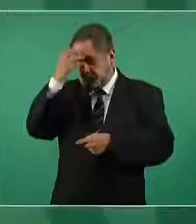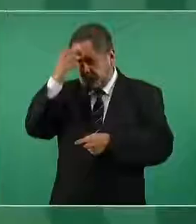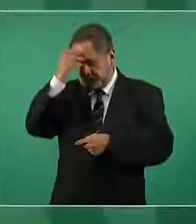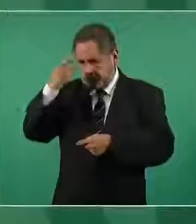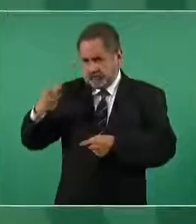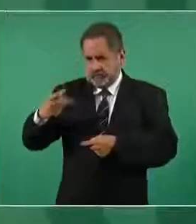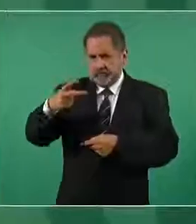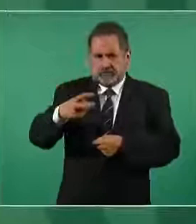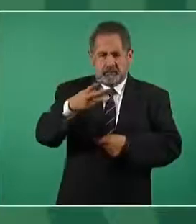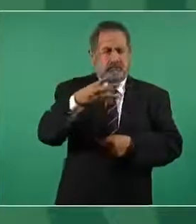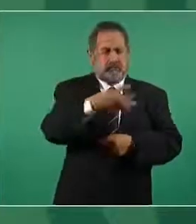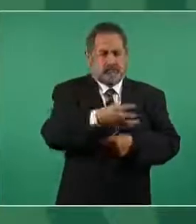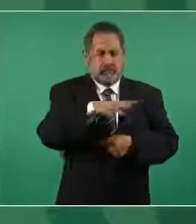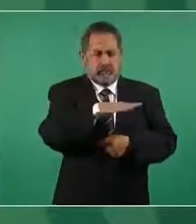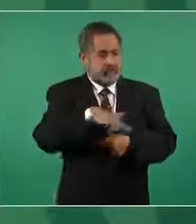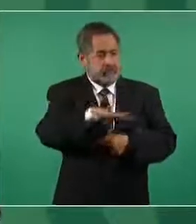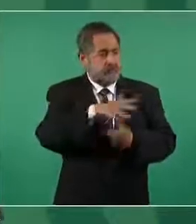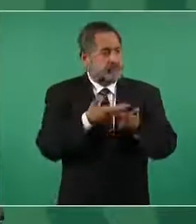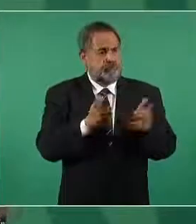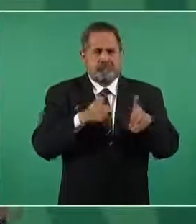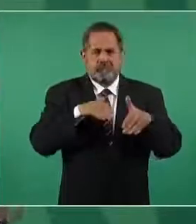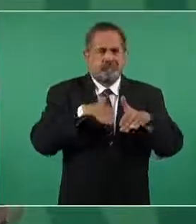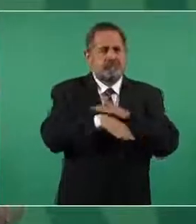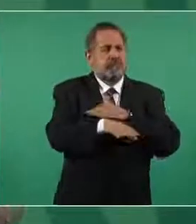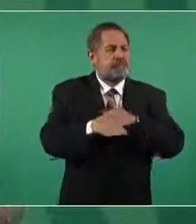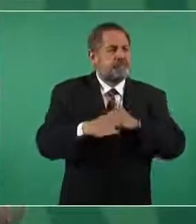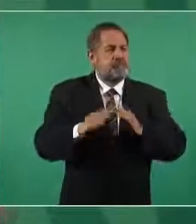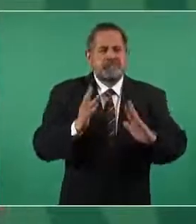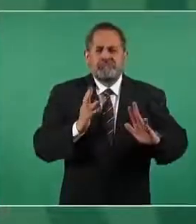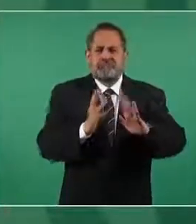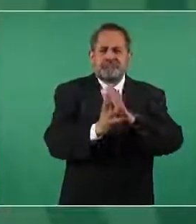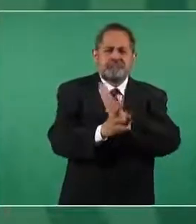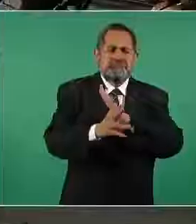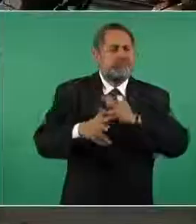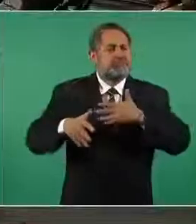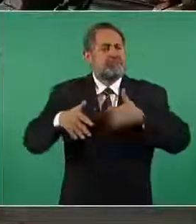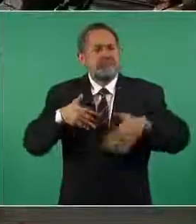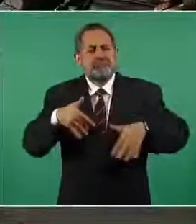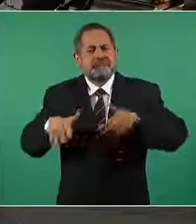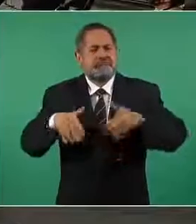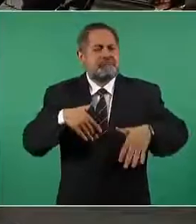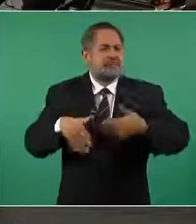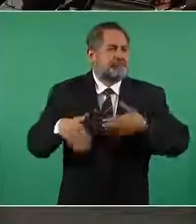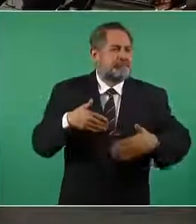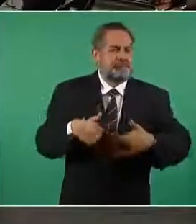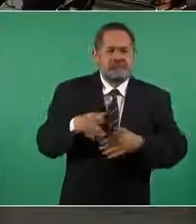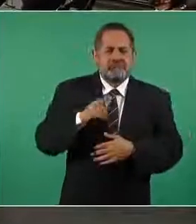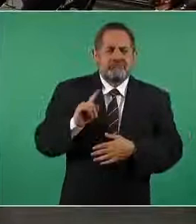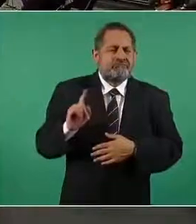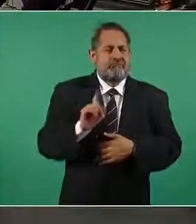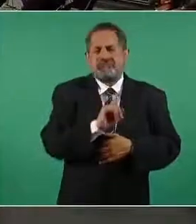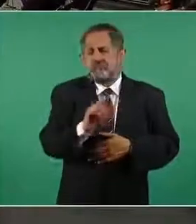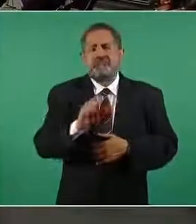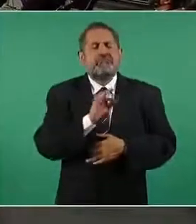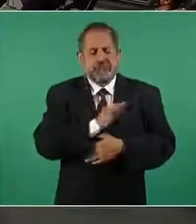y se va a poder caminar y